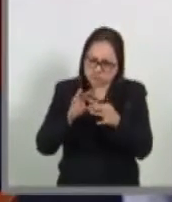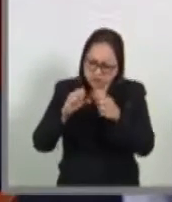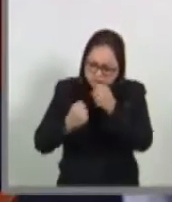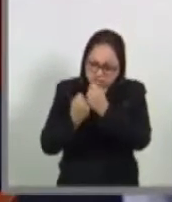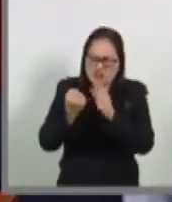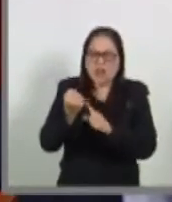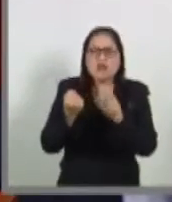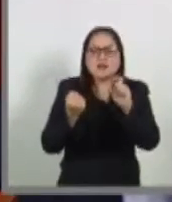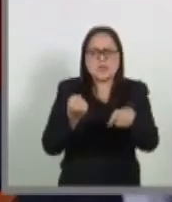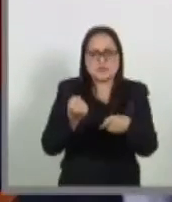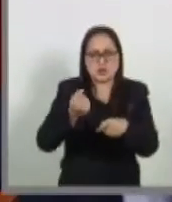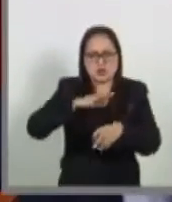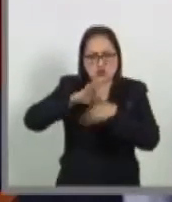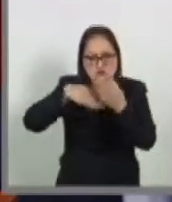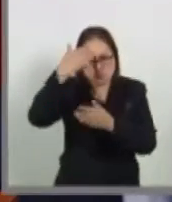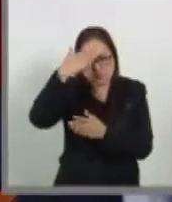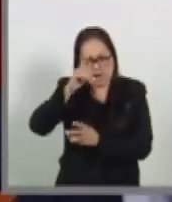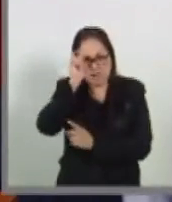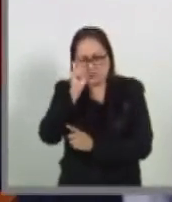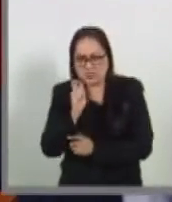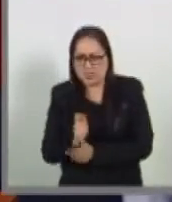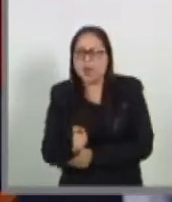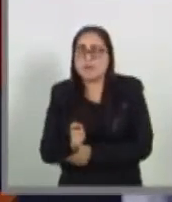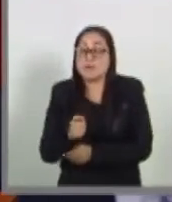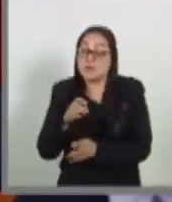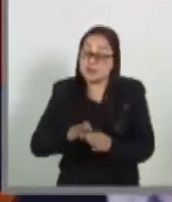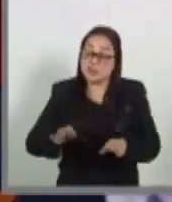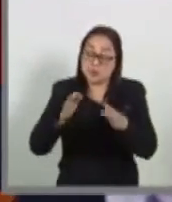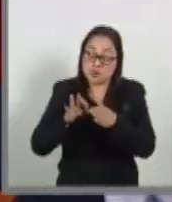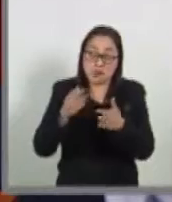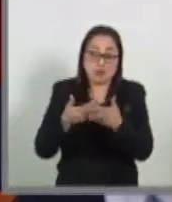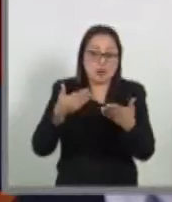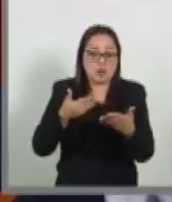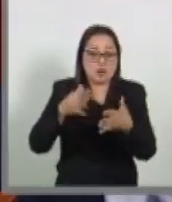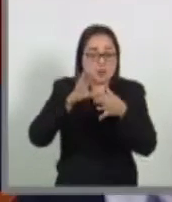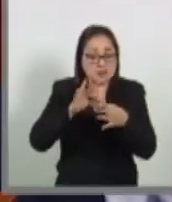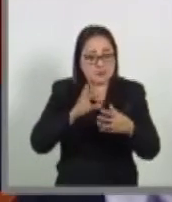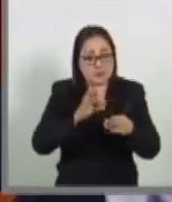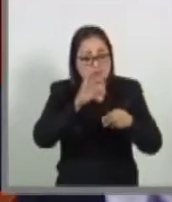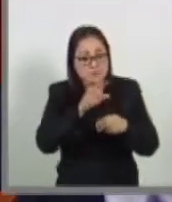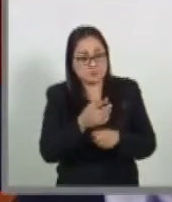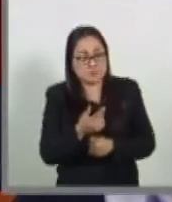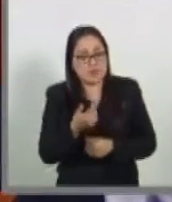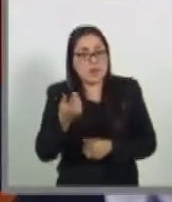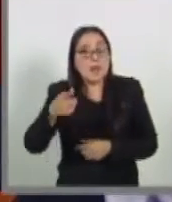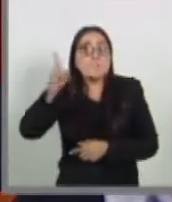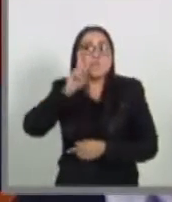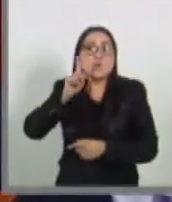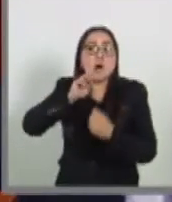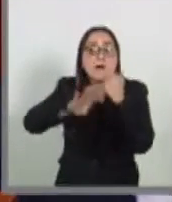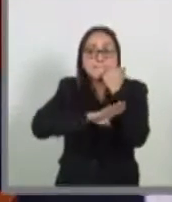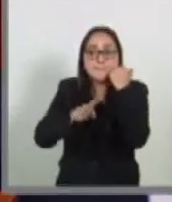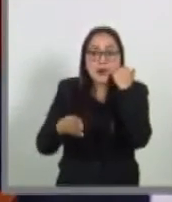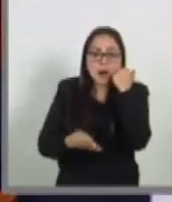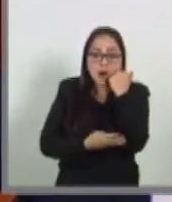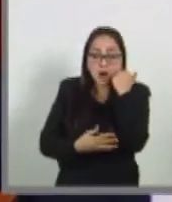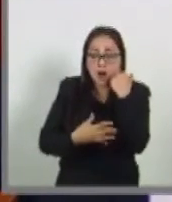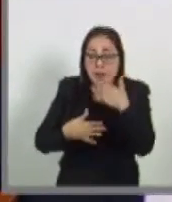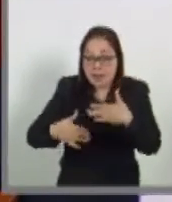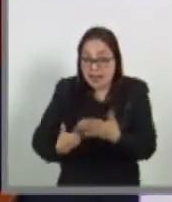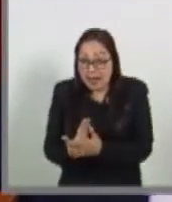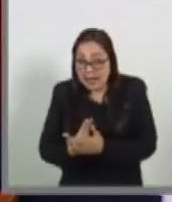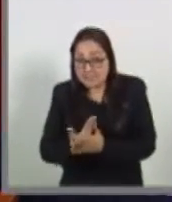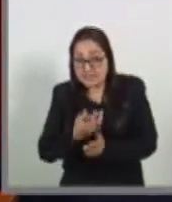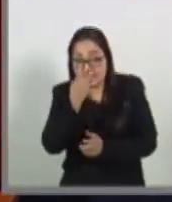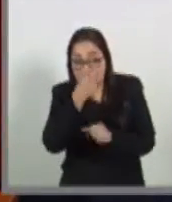conocemos, pero es importante mencionar, que la licencia de maternidad es un derecho constitucional, es un